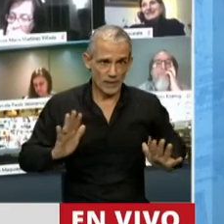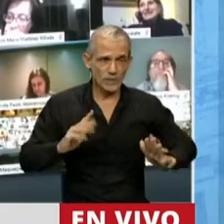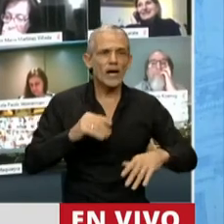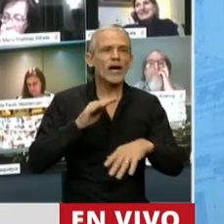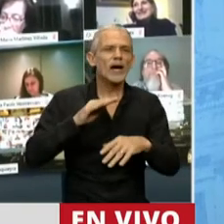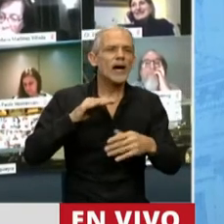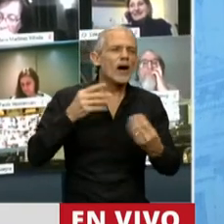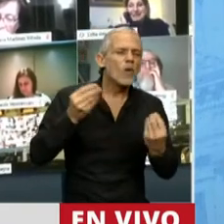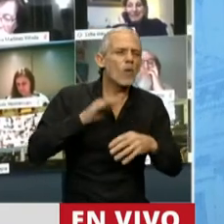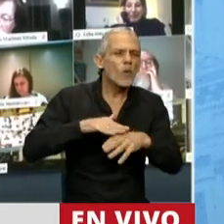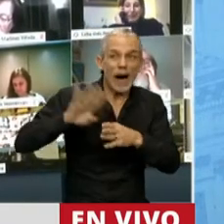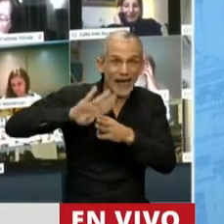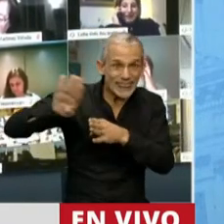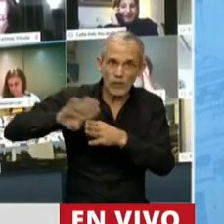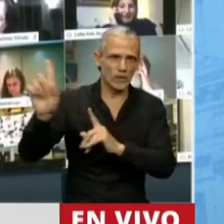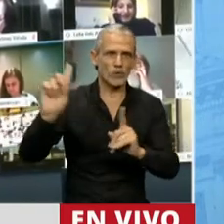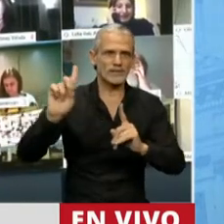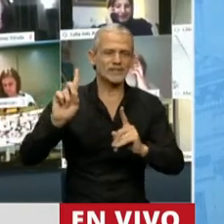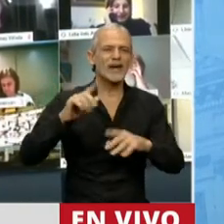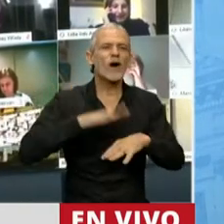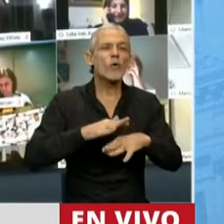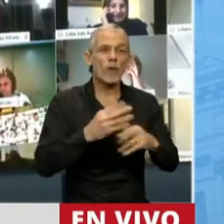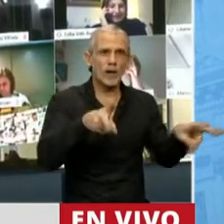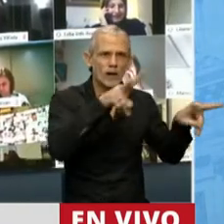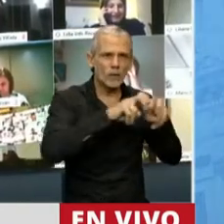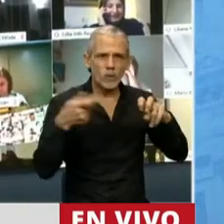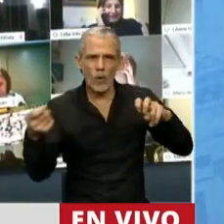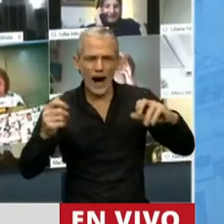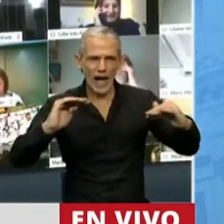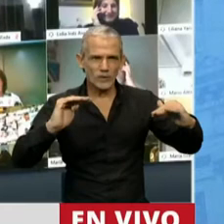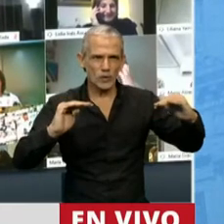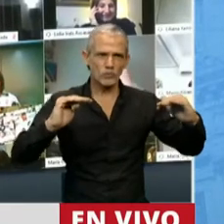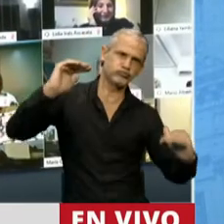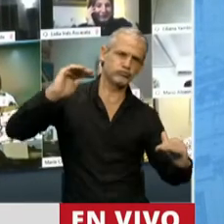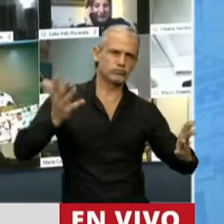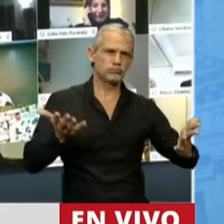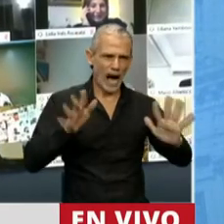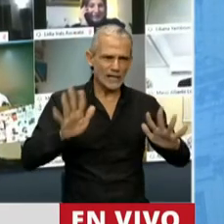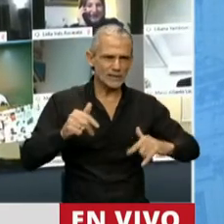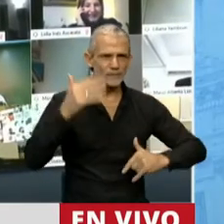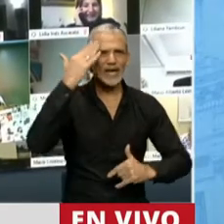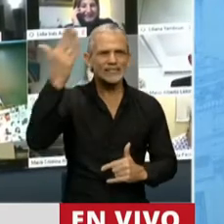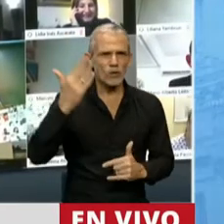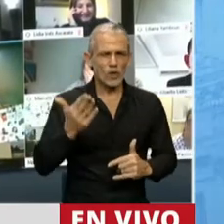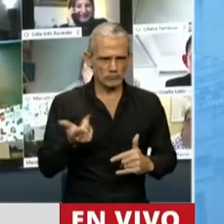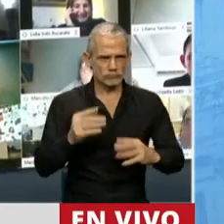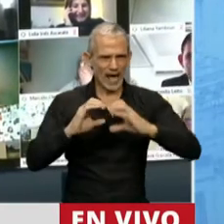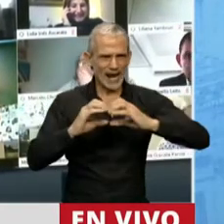no es la deuda. El problema es el déficit fiscal, presidente. Mándele saludos de parte mía, presidente, en el chat.